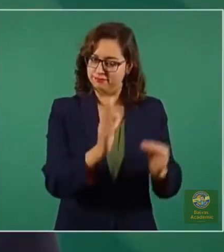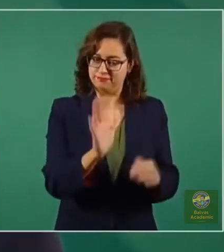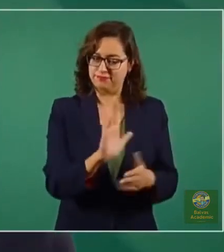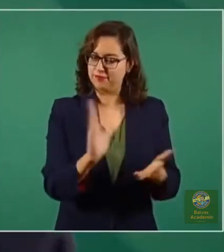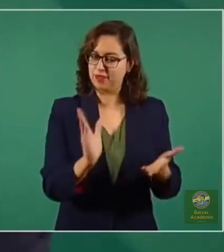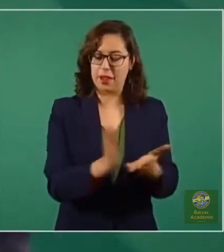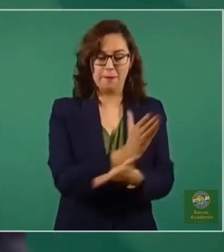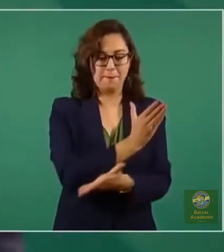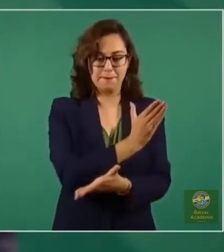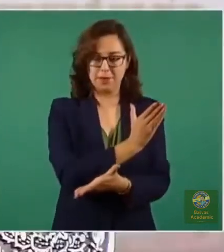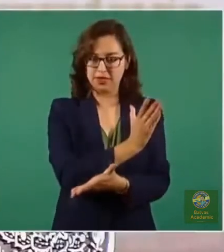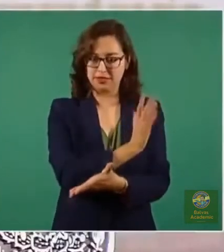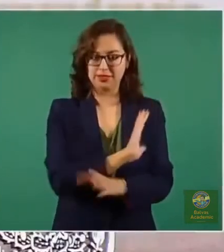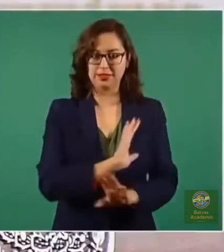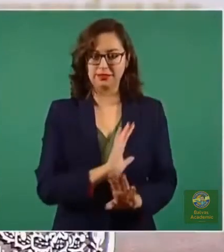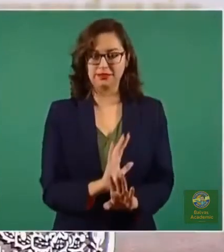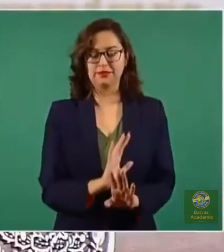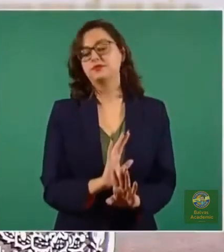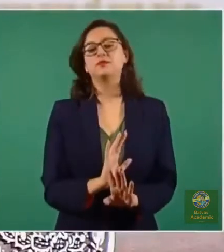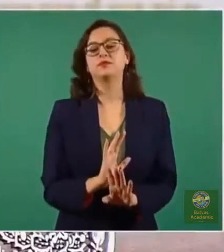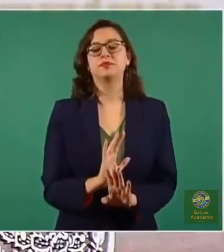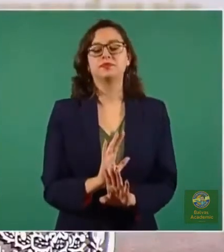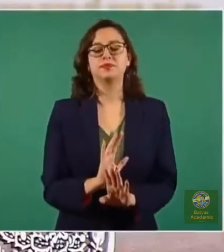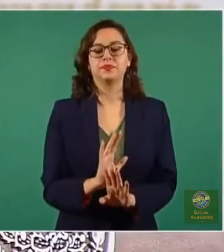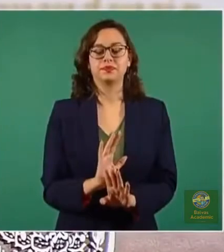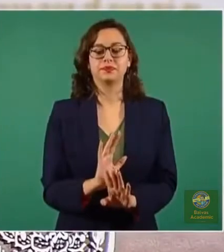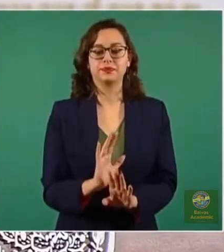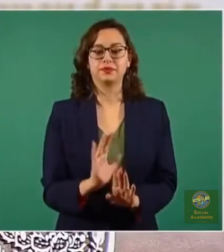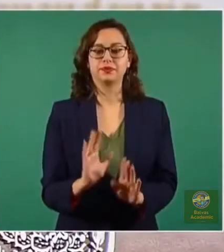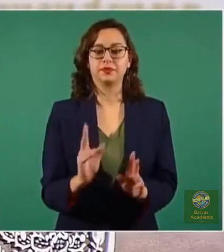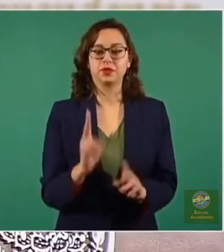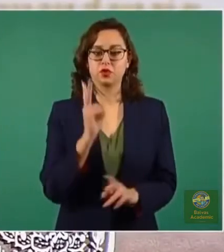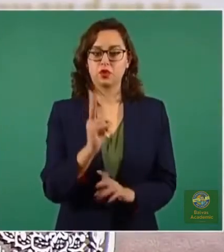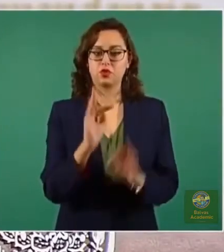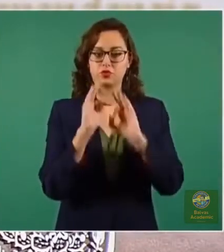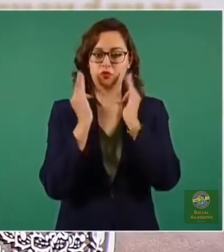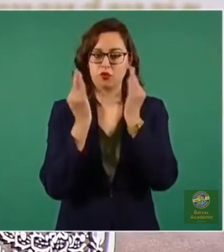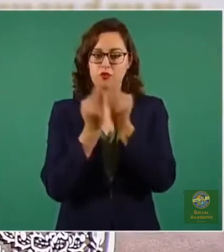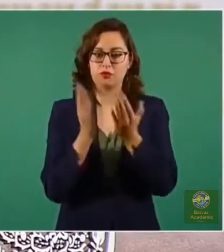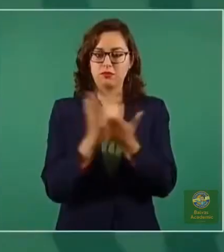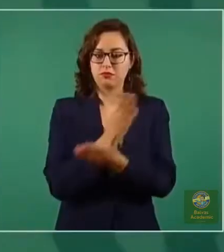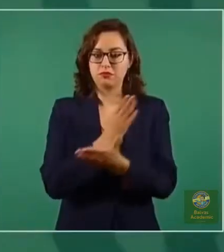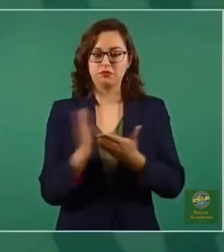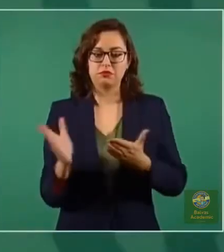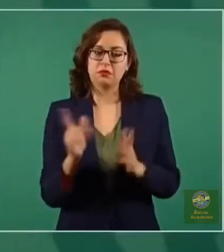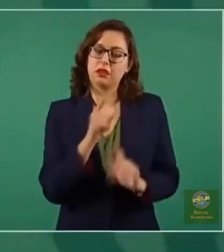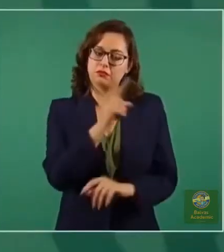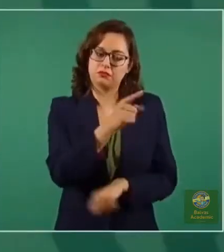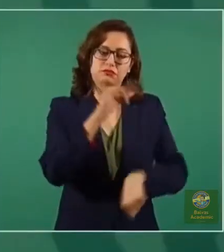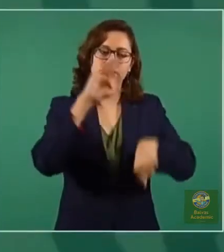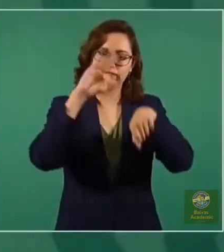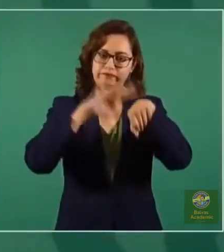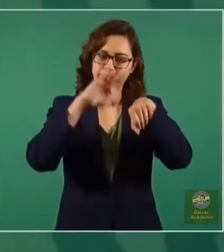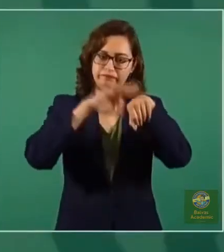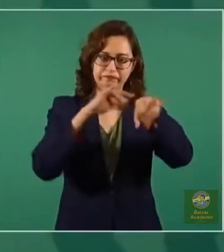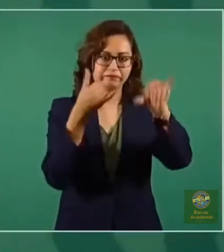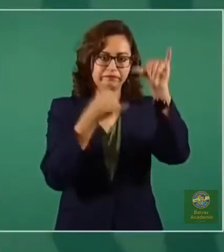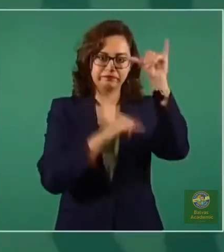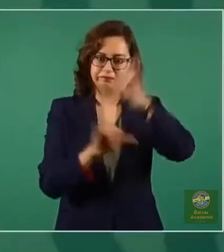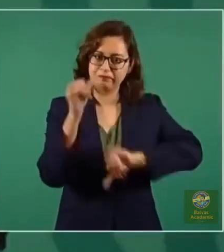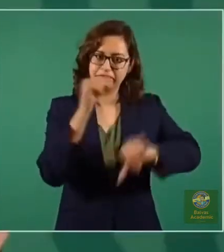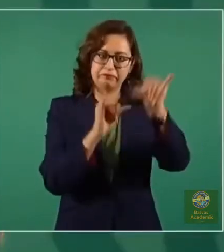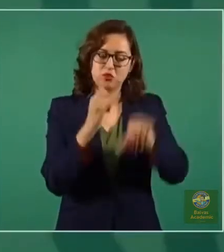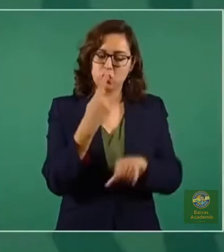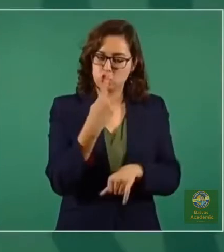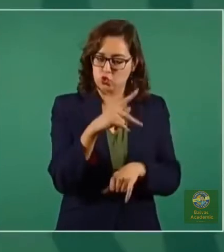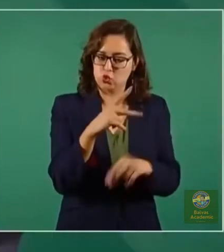Cada quien tiene su función, las farmacéuticas están en su papel,